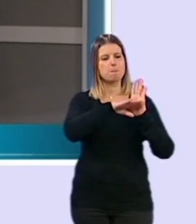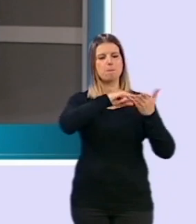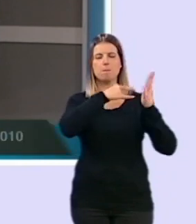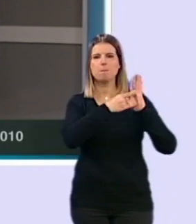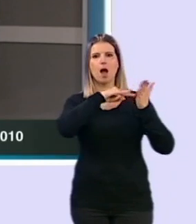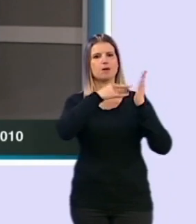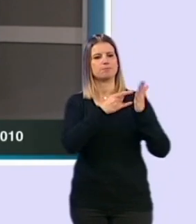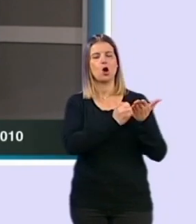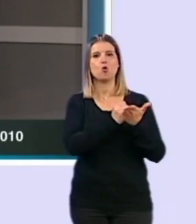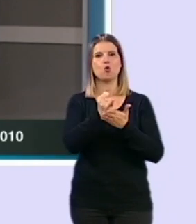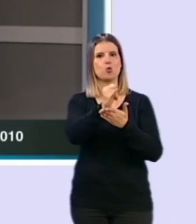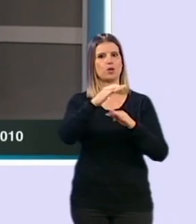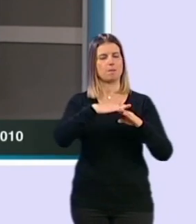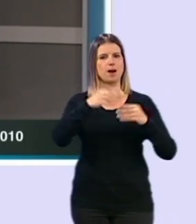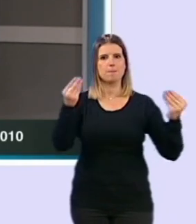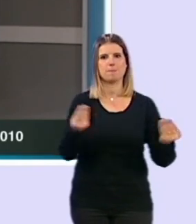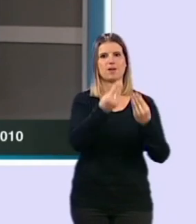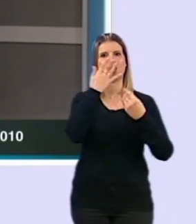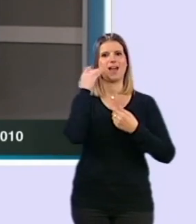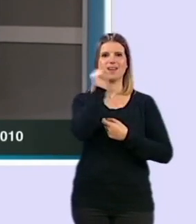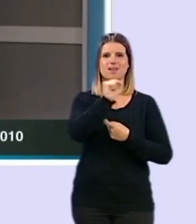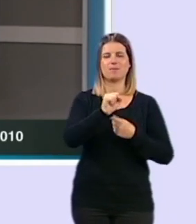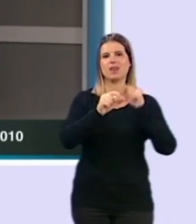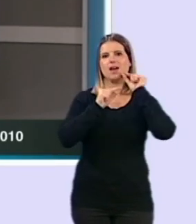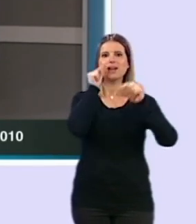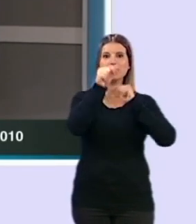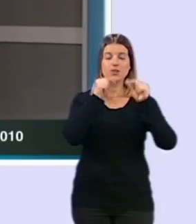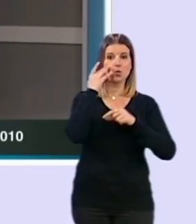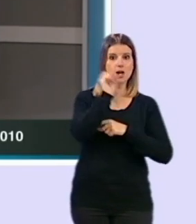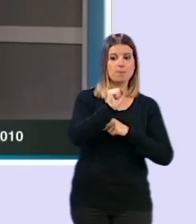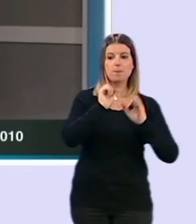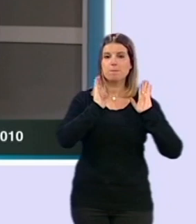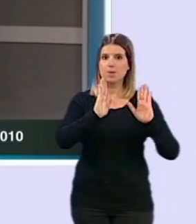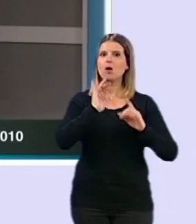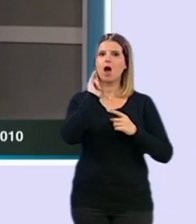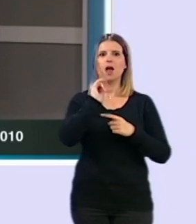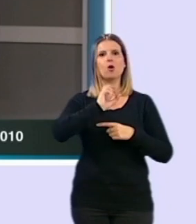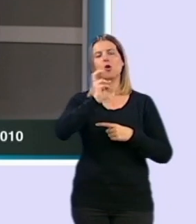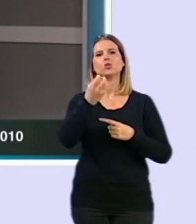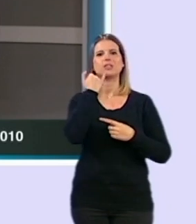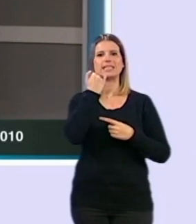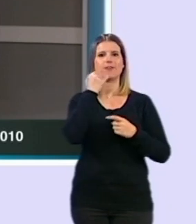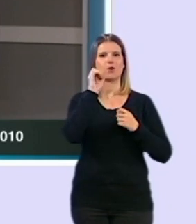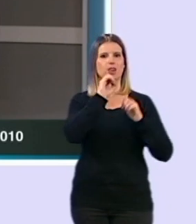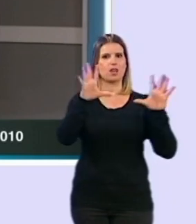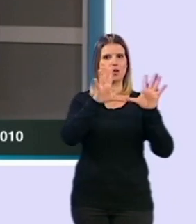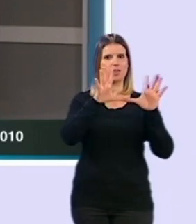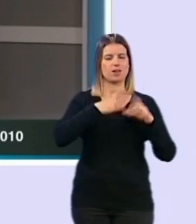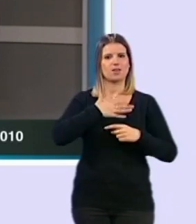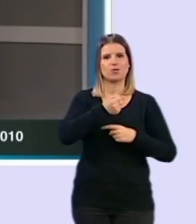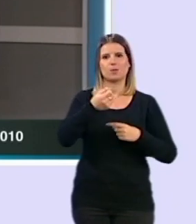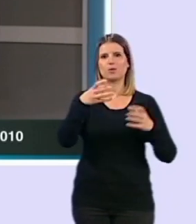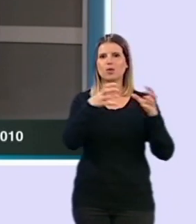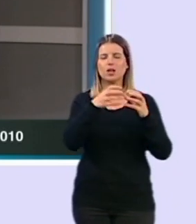para llevar esa higiene y desinfección de toda la ciudad. Pero para ello está el teléfono, tanto del 010 del Ayuntamiento de Granada, como